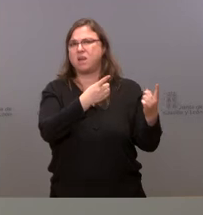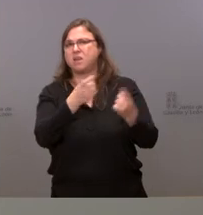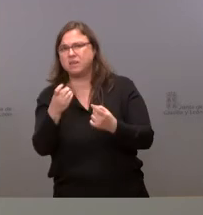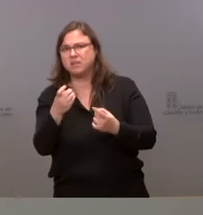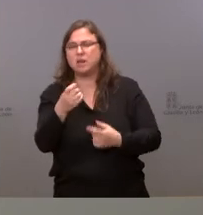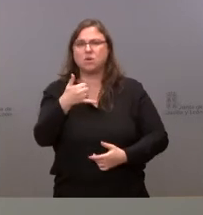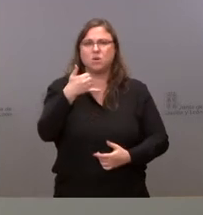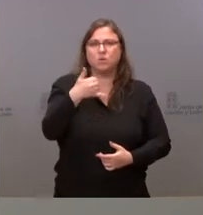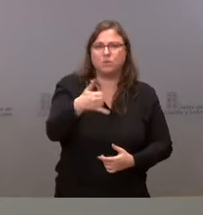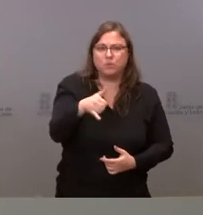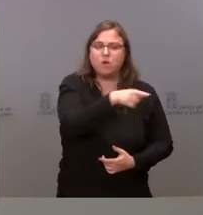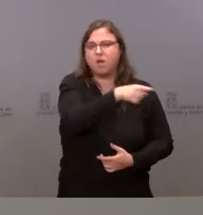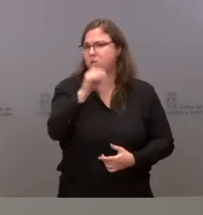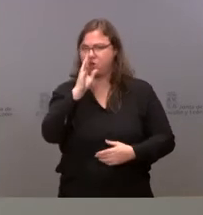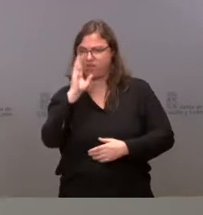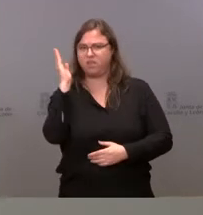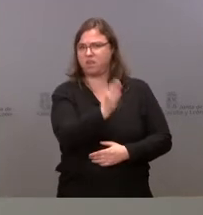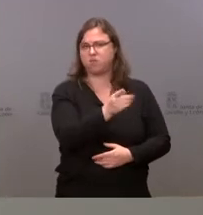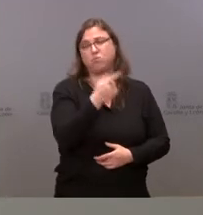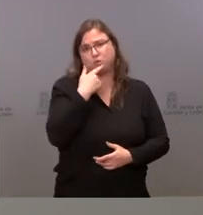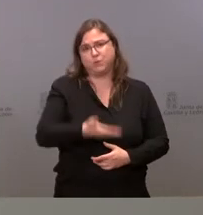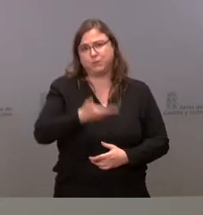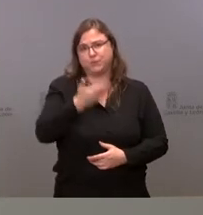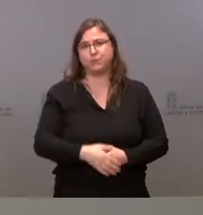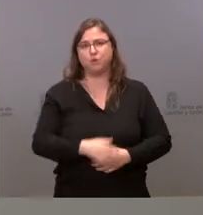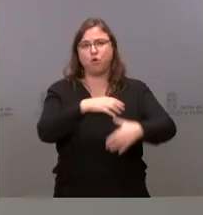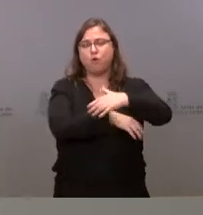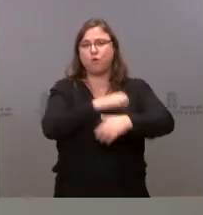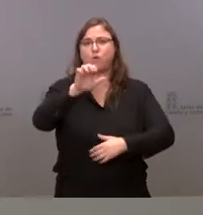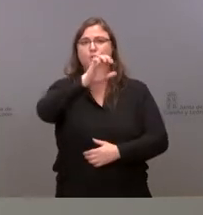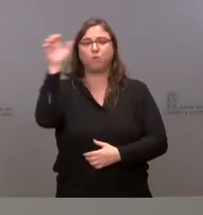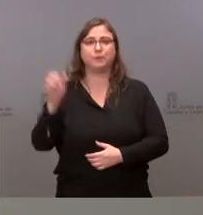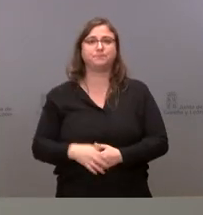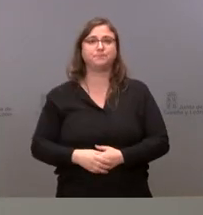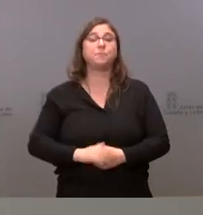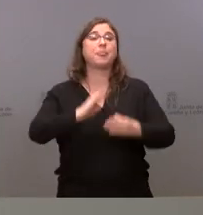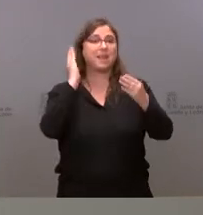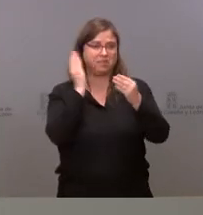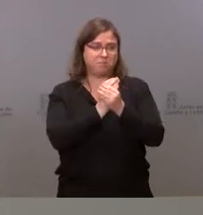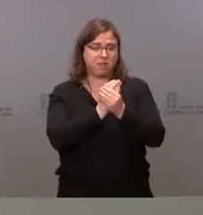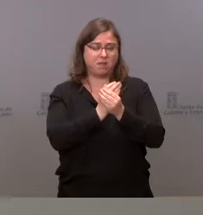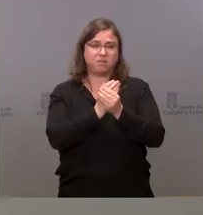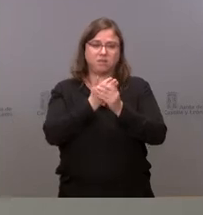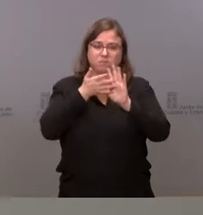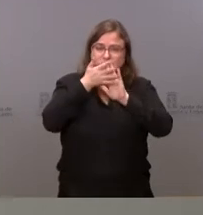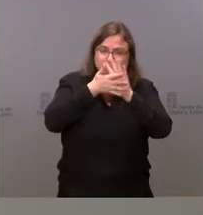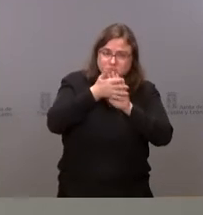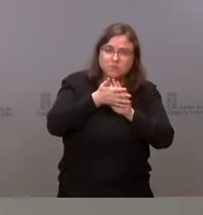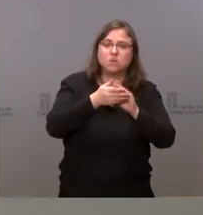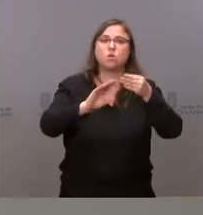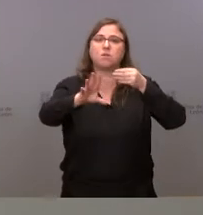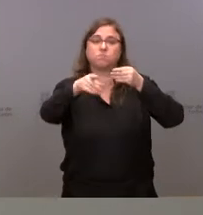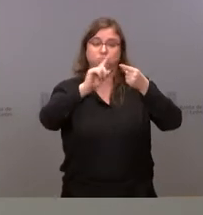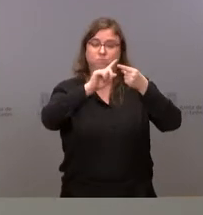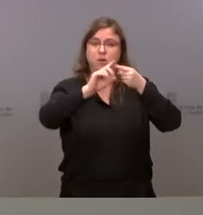más vulnerables. Los expedientes que hemos trabajado, en primer lugar, es una adenda, una